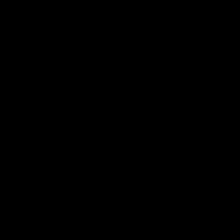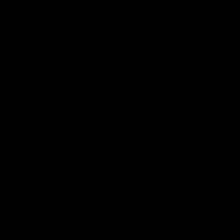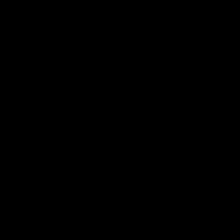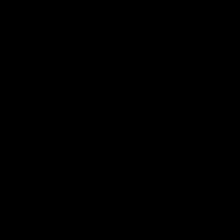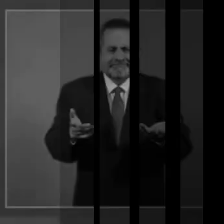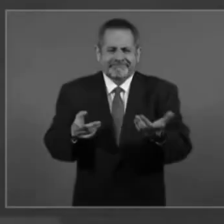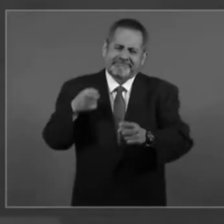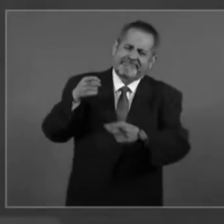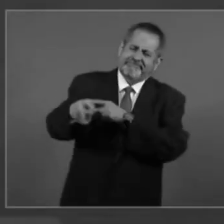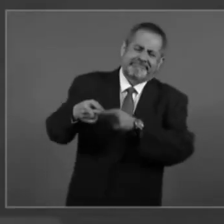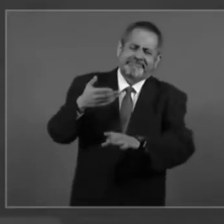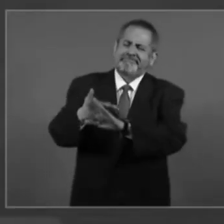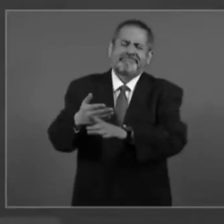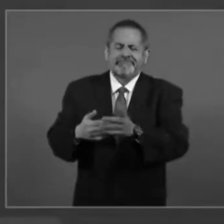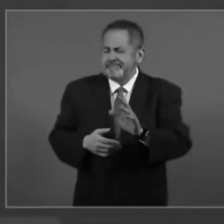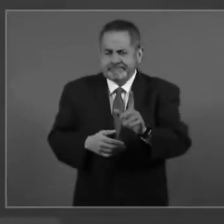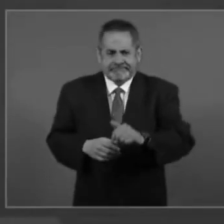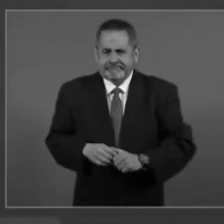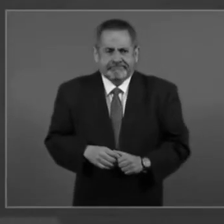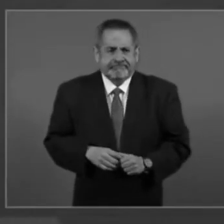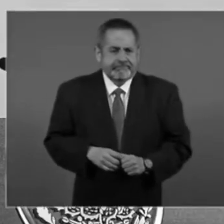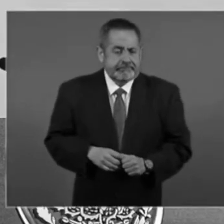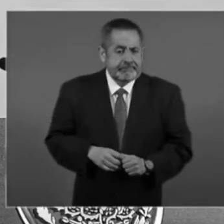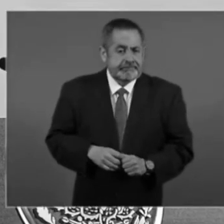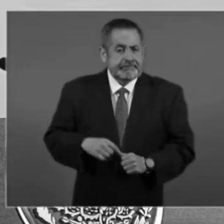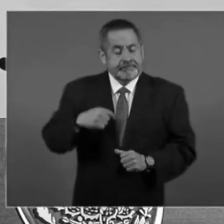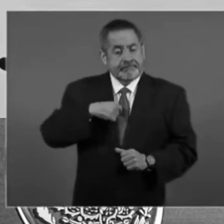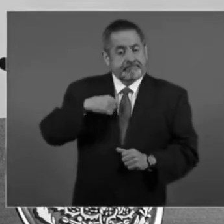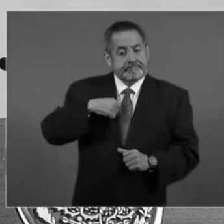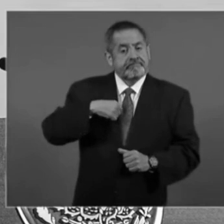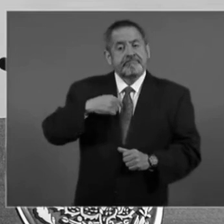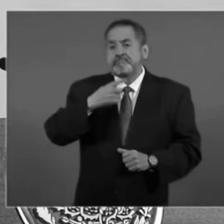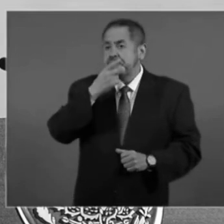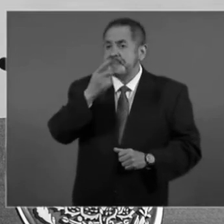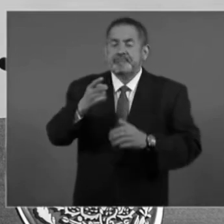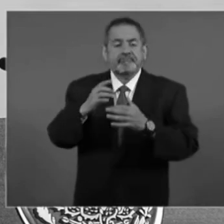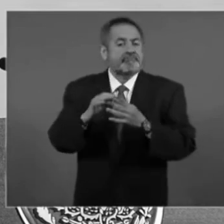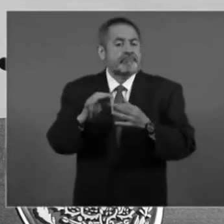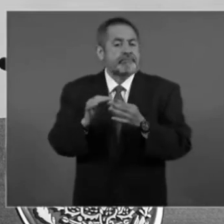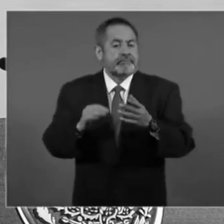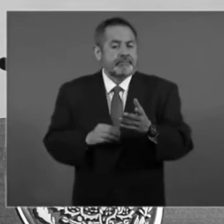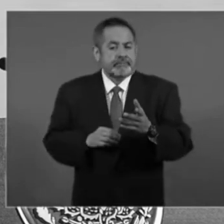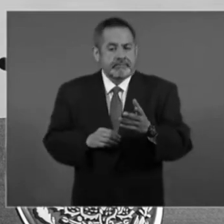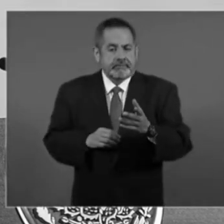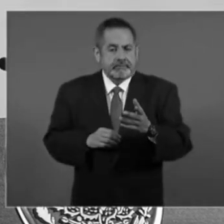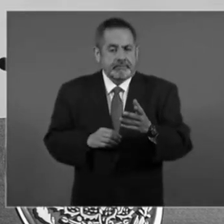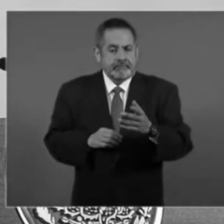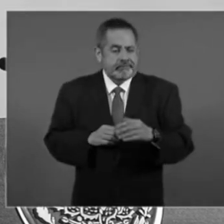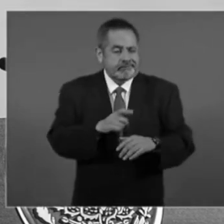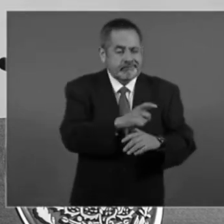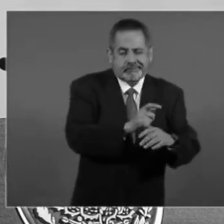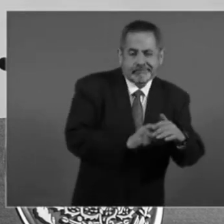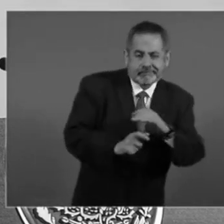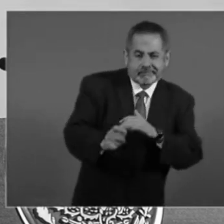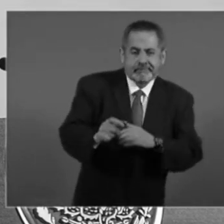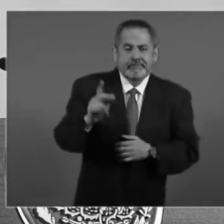Cuando yo hablo de que les dieron dinero a los